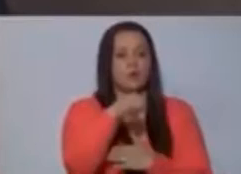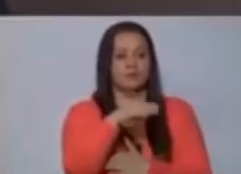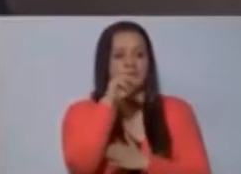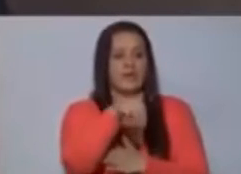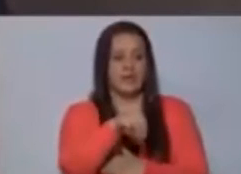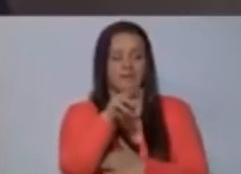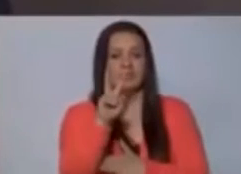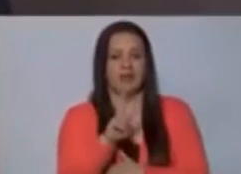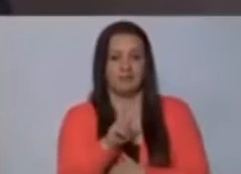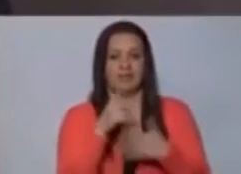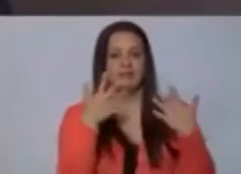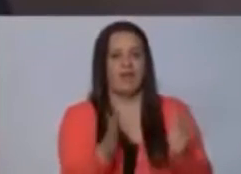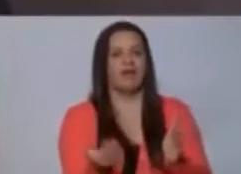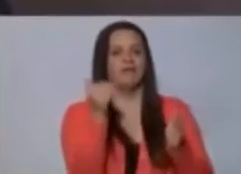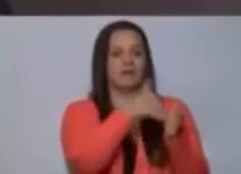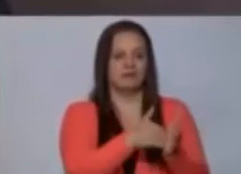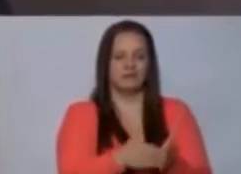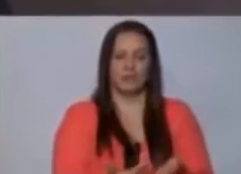regresado.